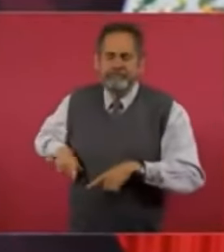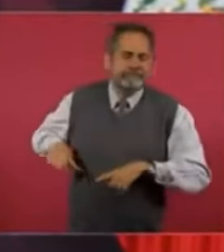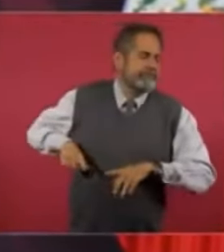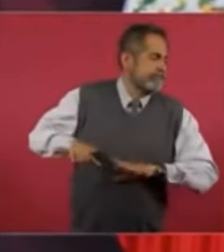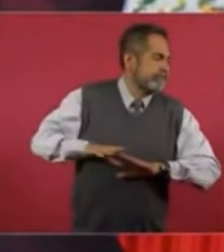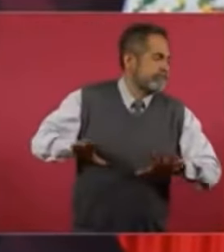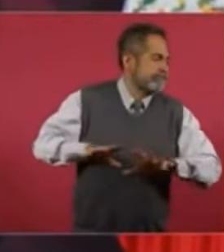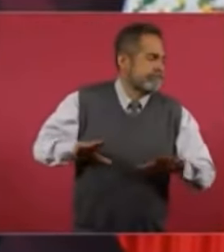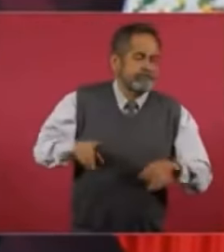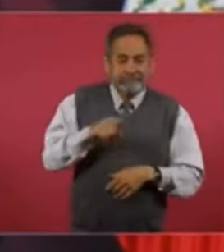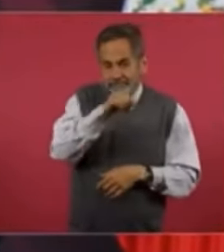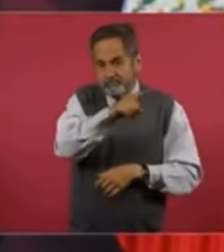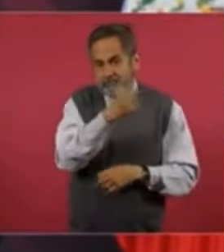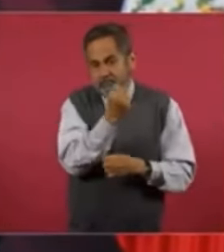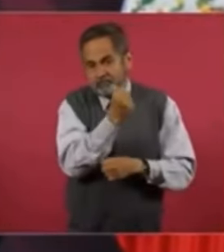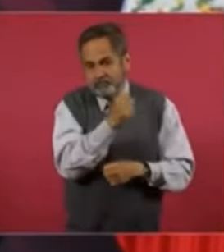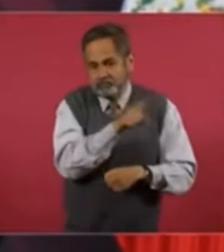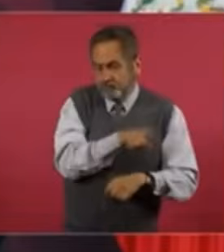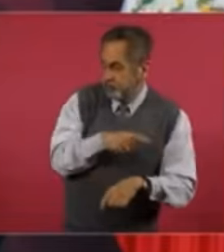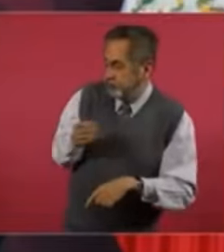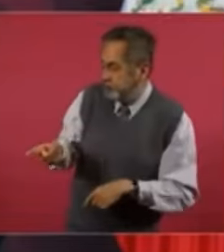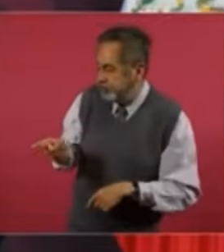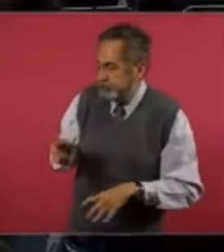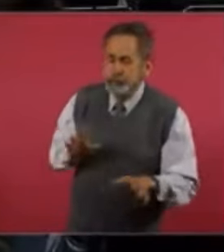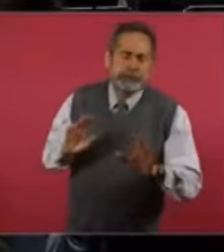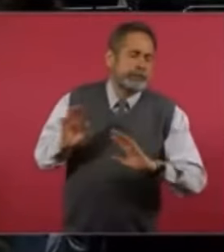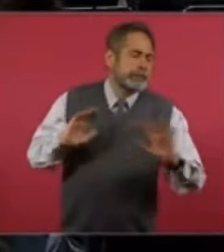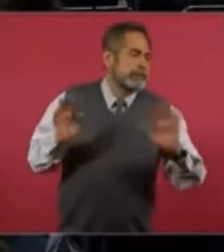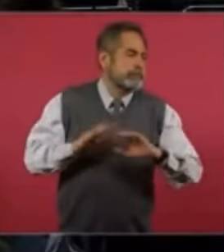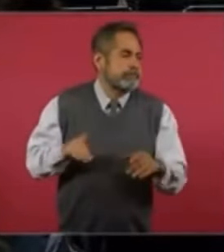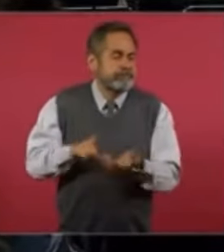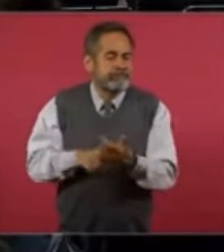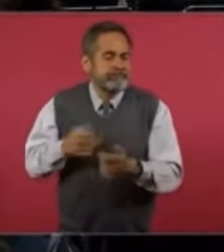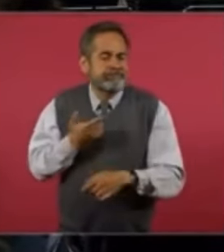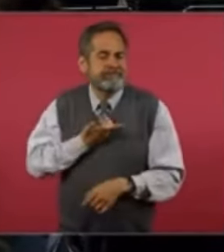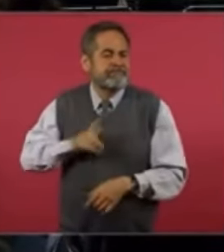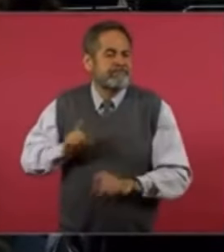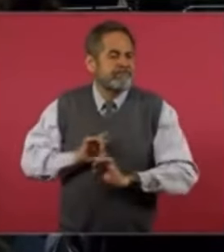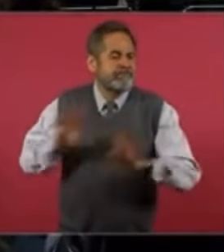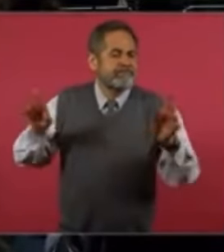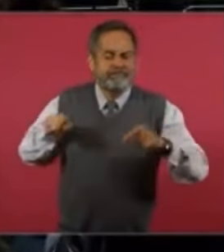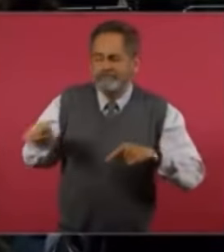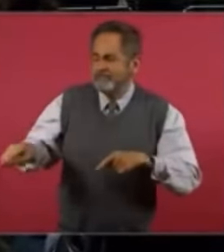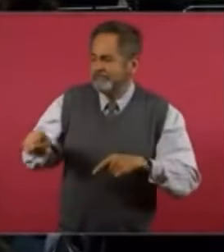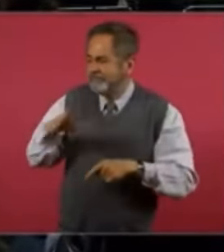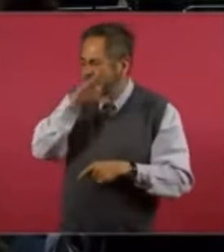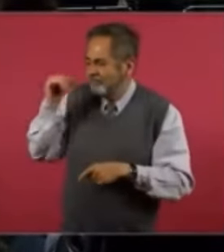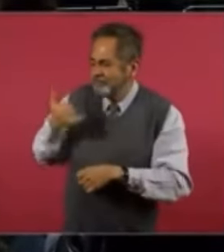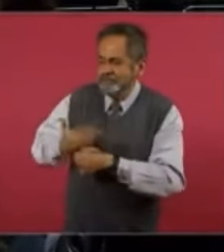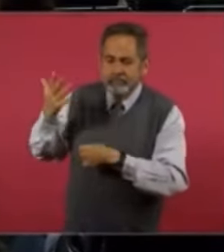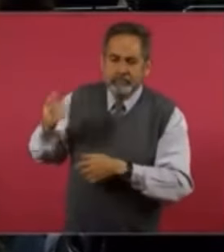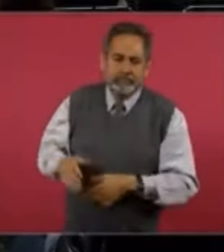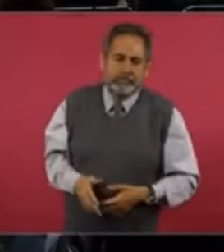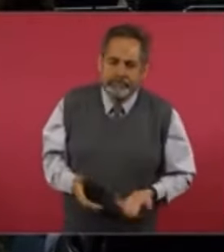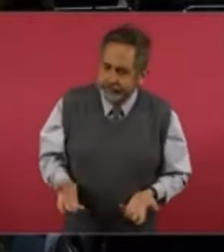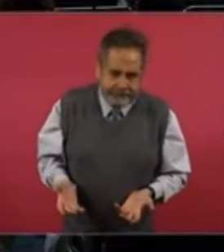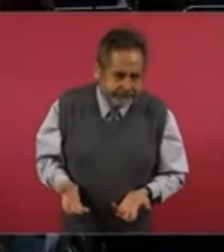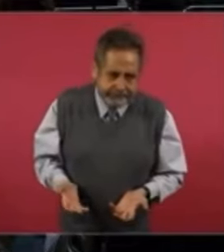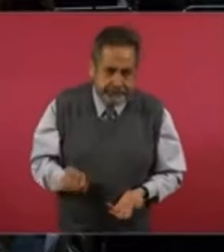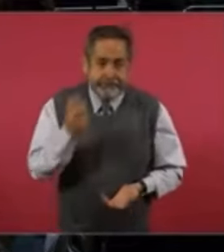de una hegemonía. Creo que eso debe cambiar.